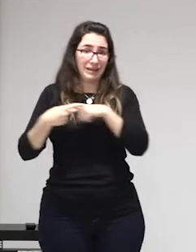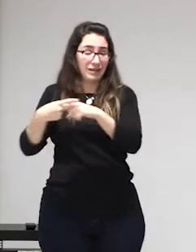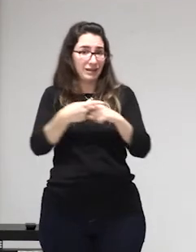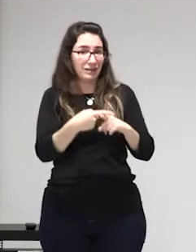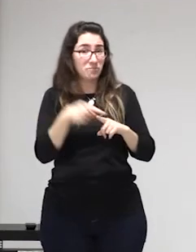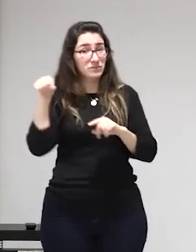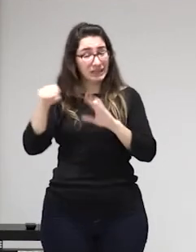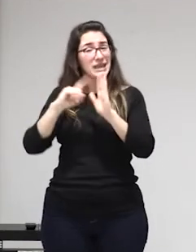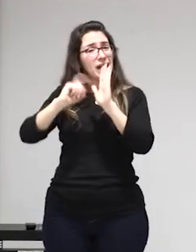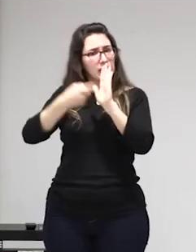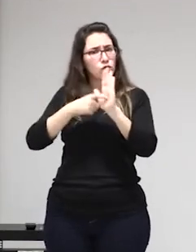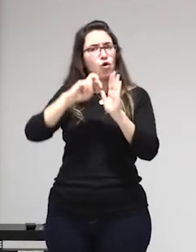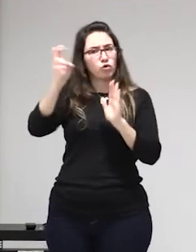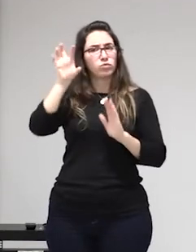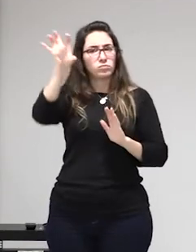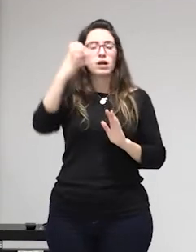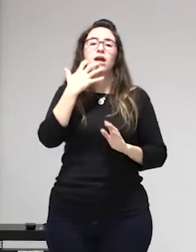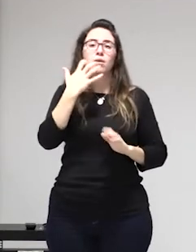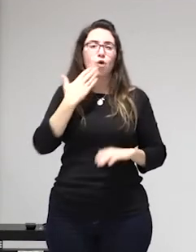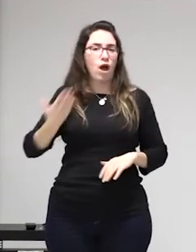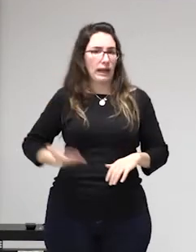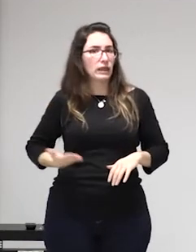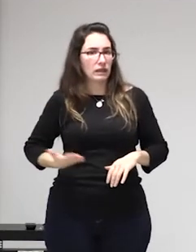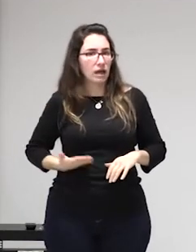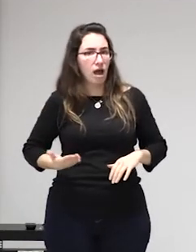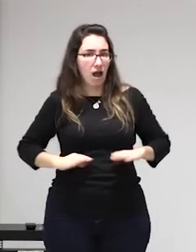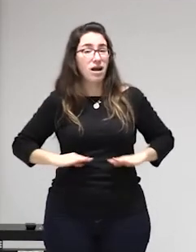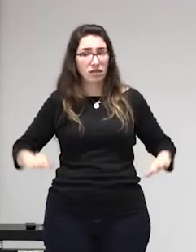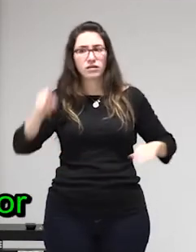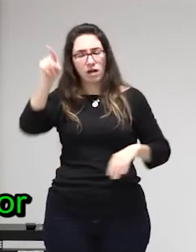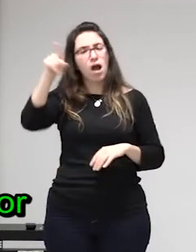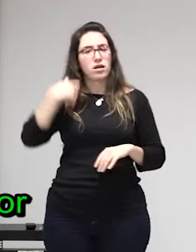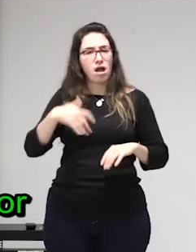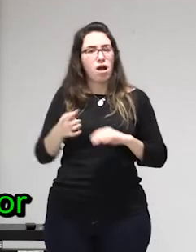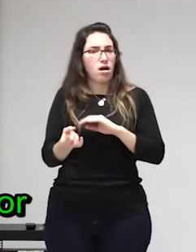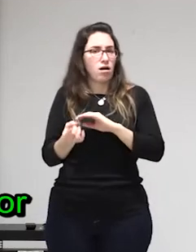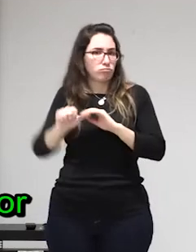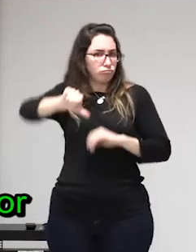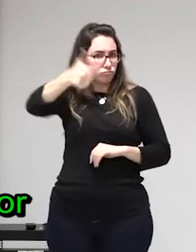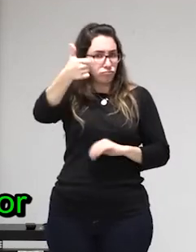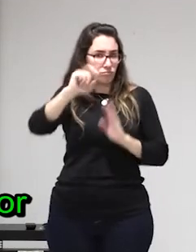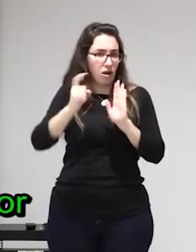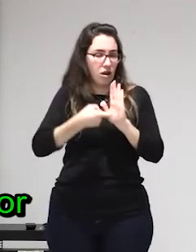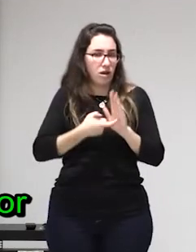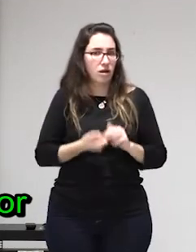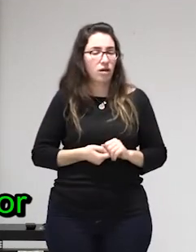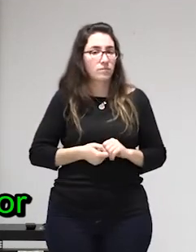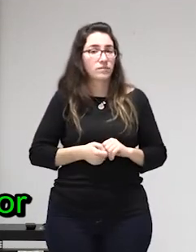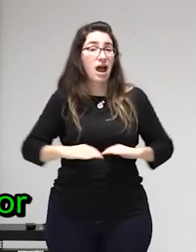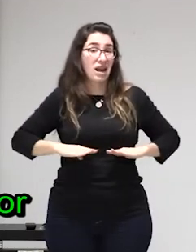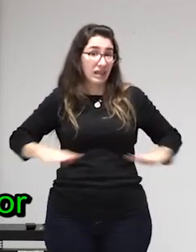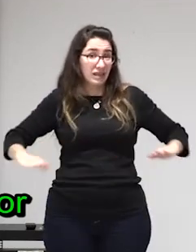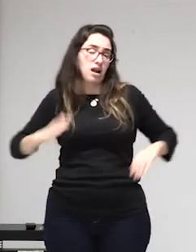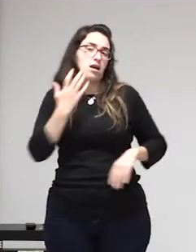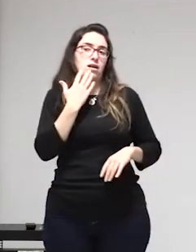son trabajadoras sexuales están en situación administrativa irregular no creo que les hagamos ningún favor aumentando la presencia